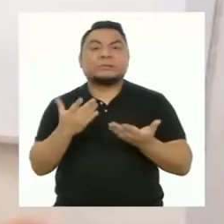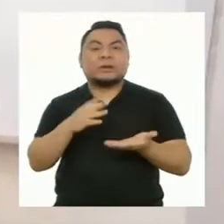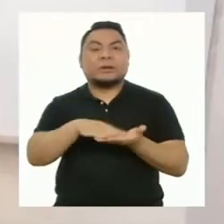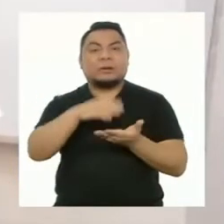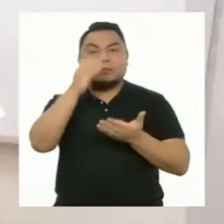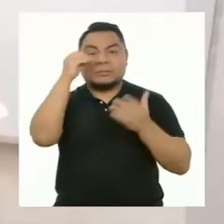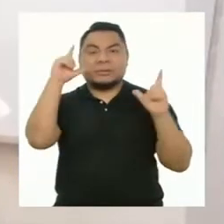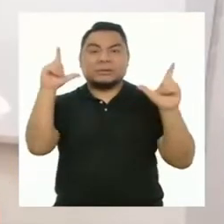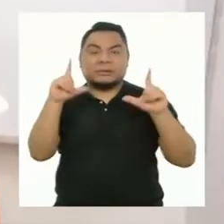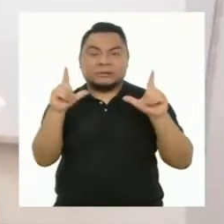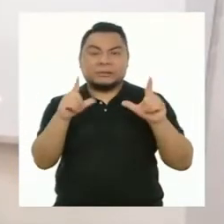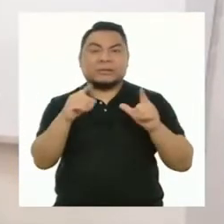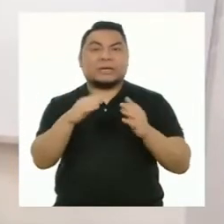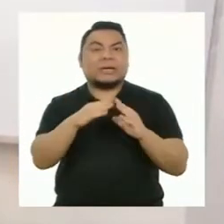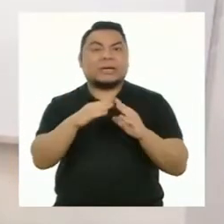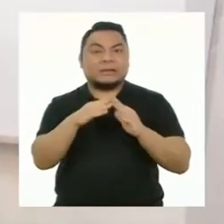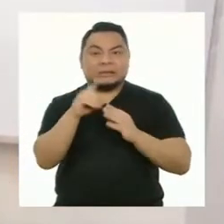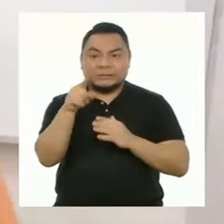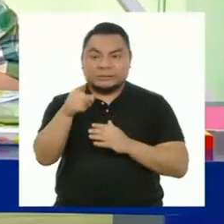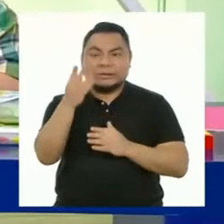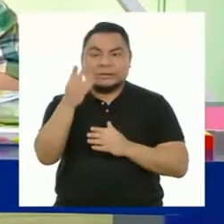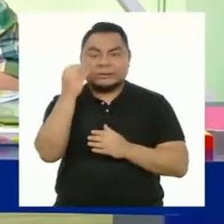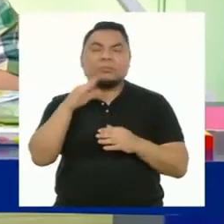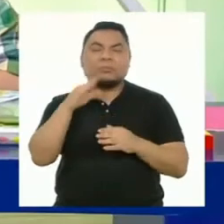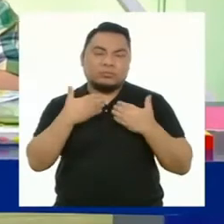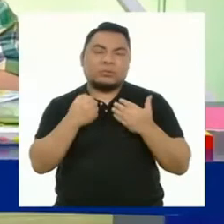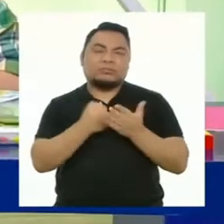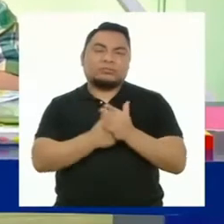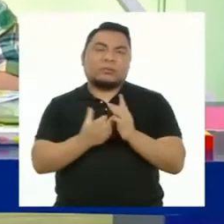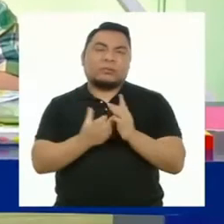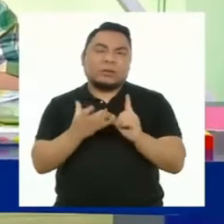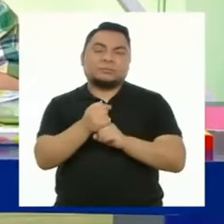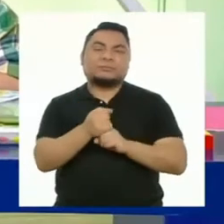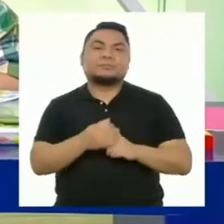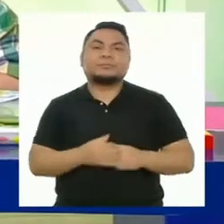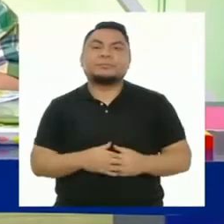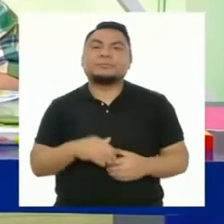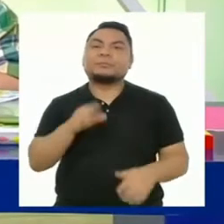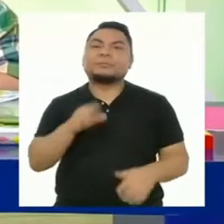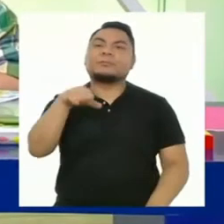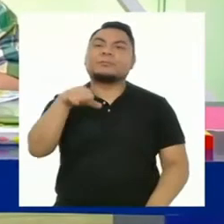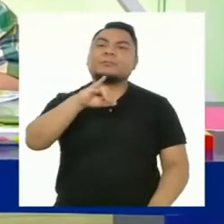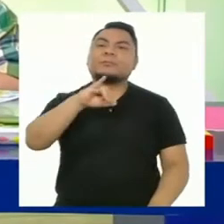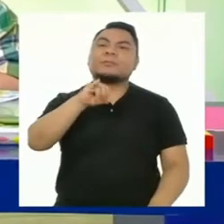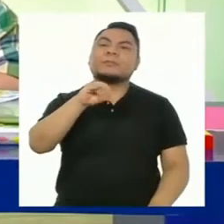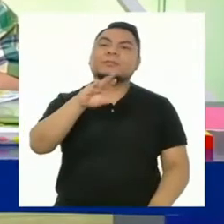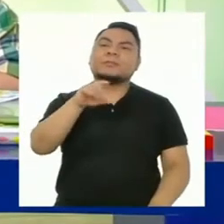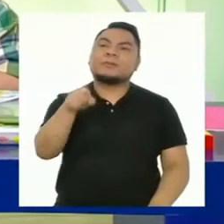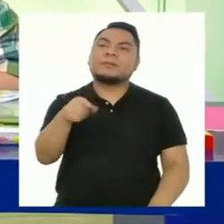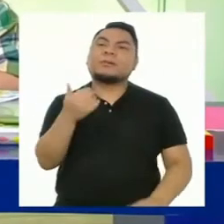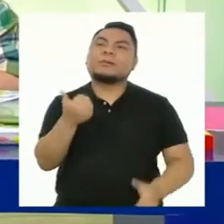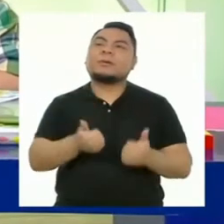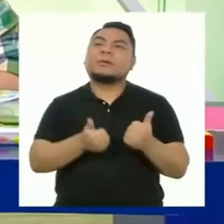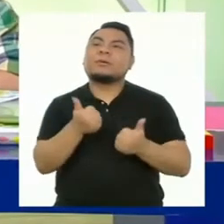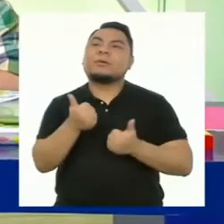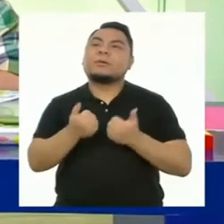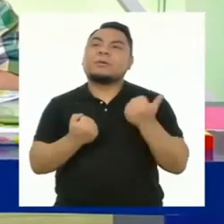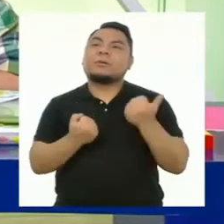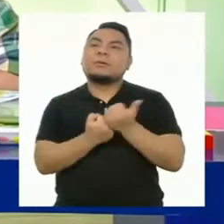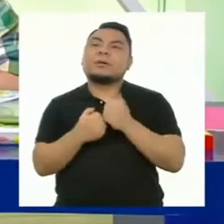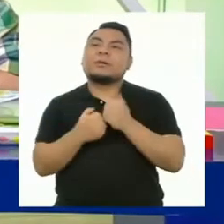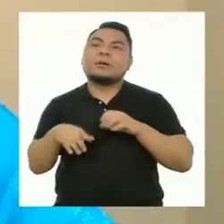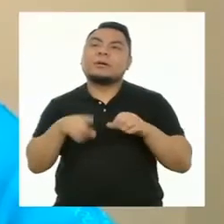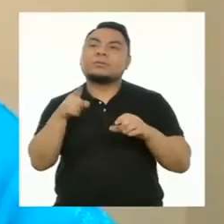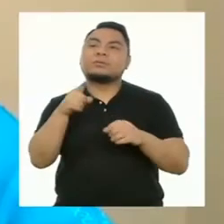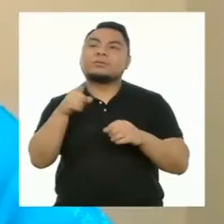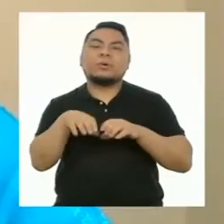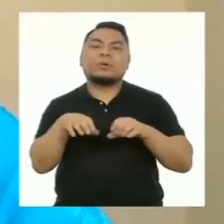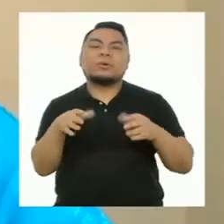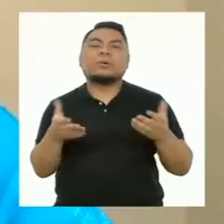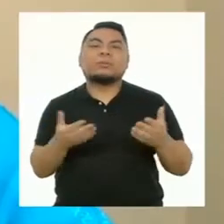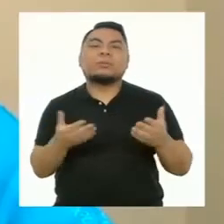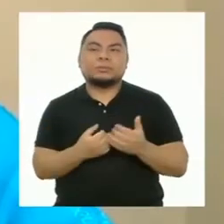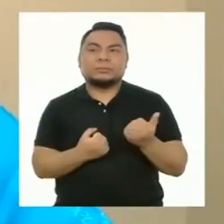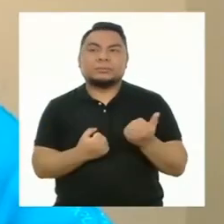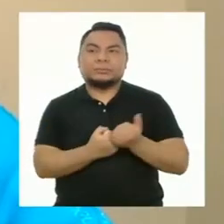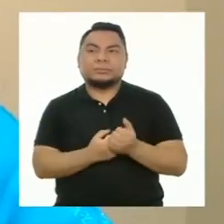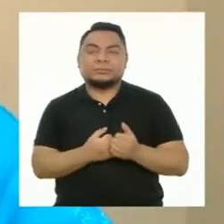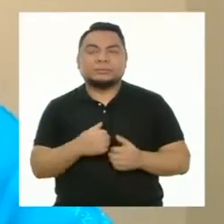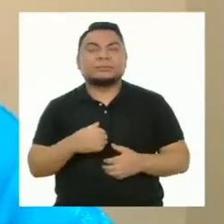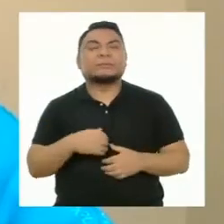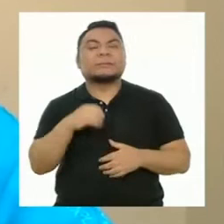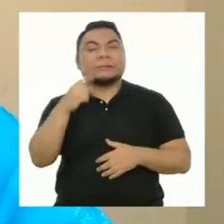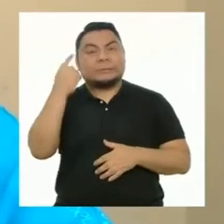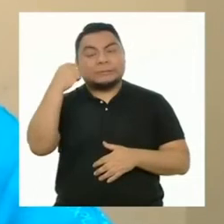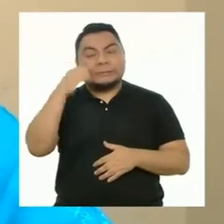el programa de Aprendo en Casa, pudimos hacerlo. Jaime, ¿qué apoyos o recursos has tenido para elaborar tus productos? Bueno,